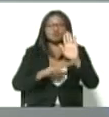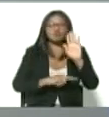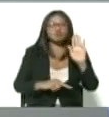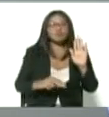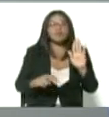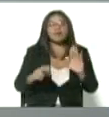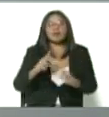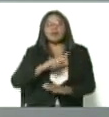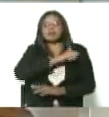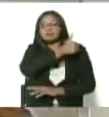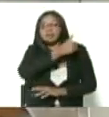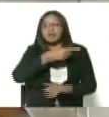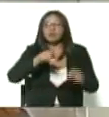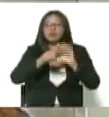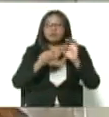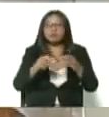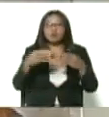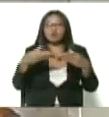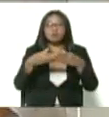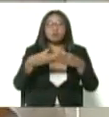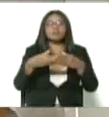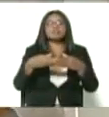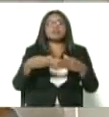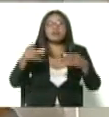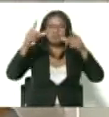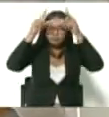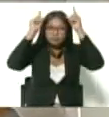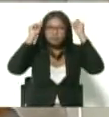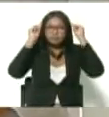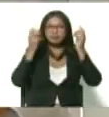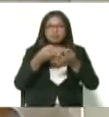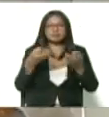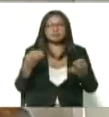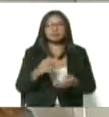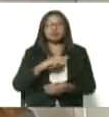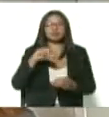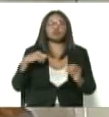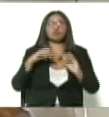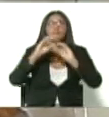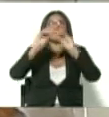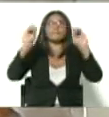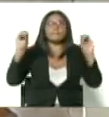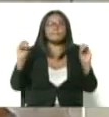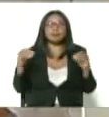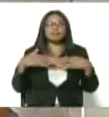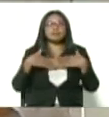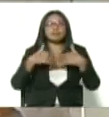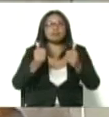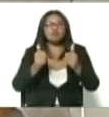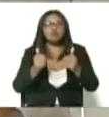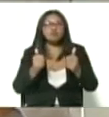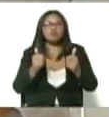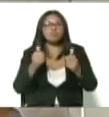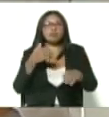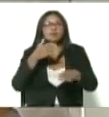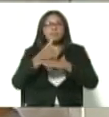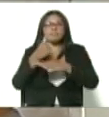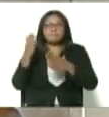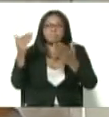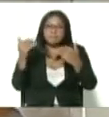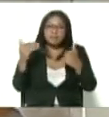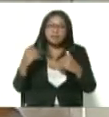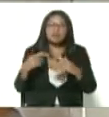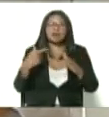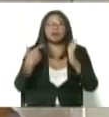Rivera y un gran equipo de enfermeras con un equipo multidisciplinario nosotros hacemos un llamado al personal de salud para que acudan a vacunarse